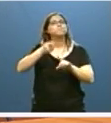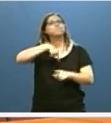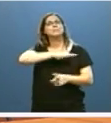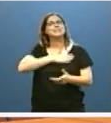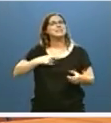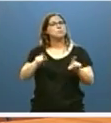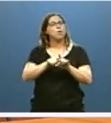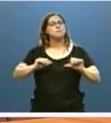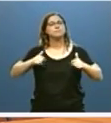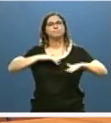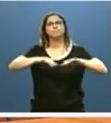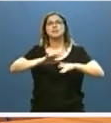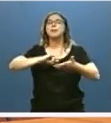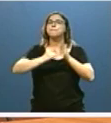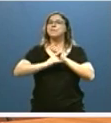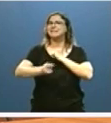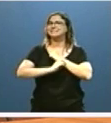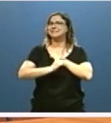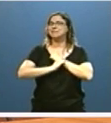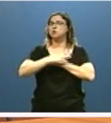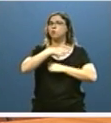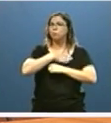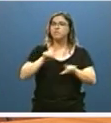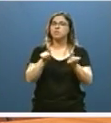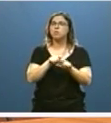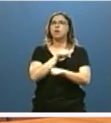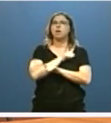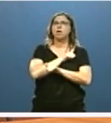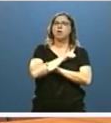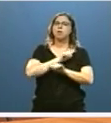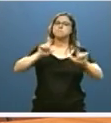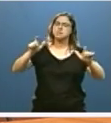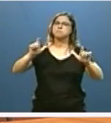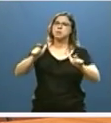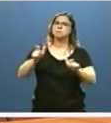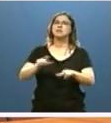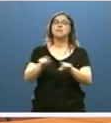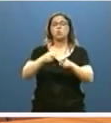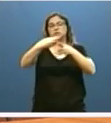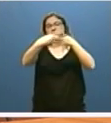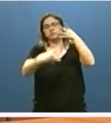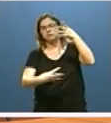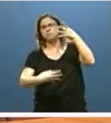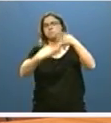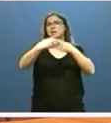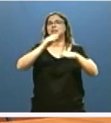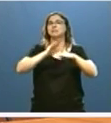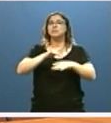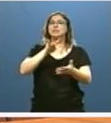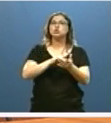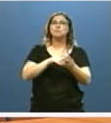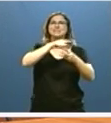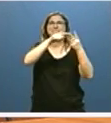hemos puesto en marcha un plan estratégico que permitirá la disminución de las demoras en atención primaria y de las listas de espera en sus tres